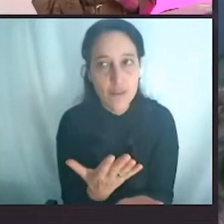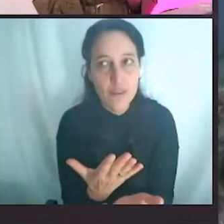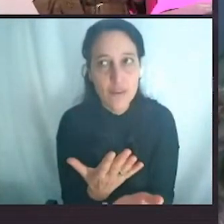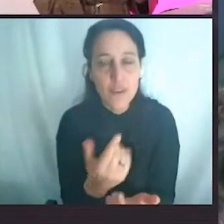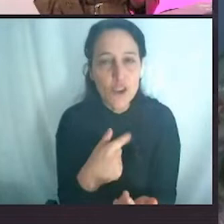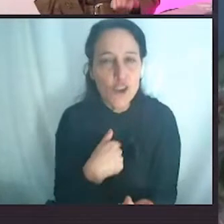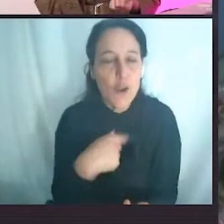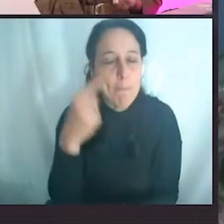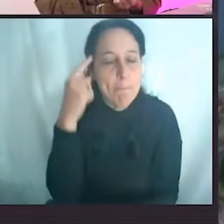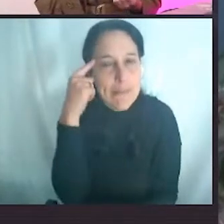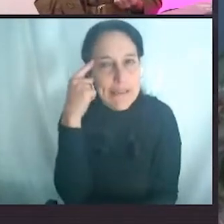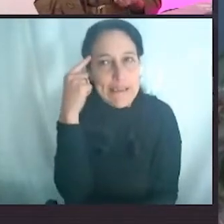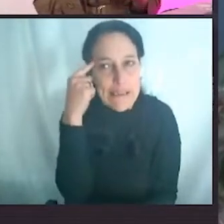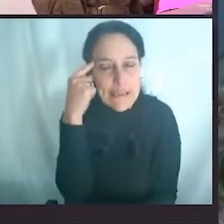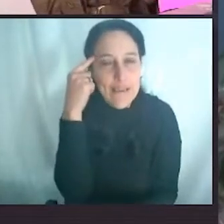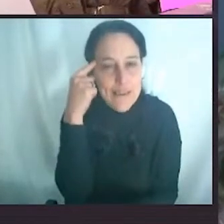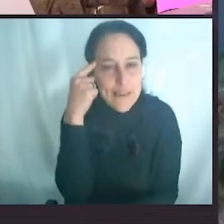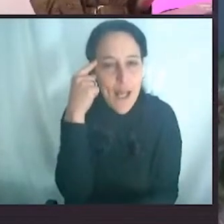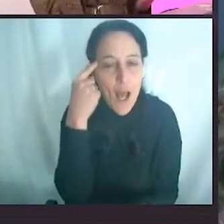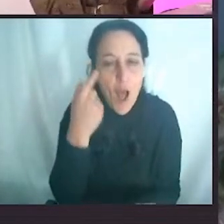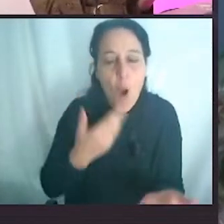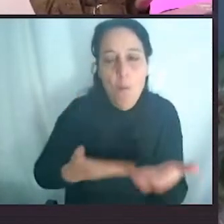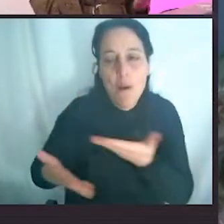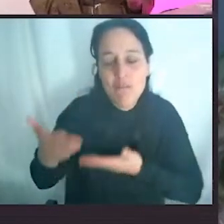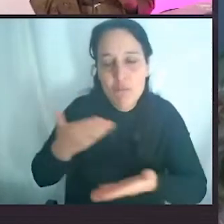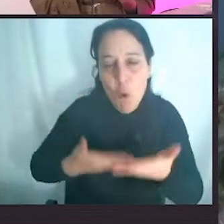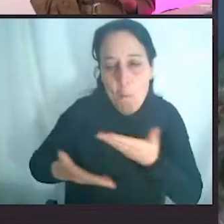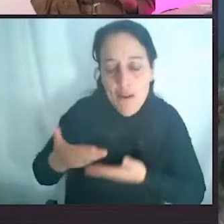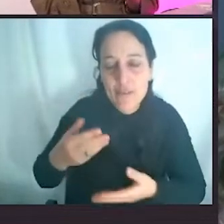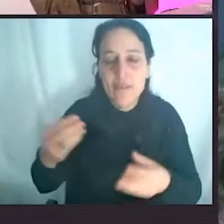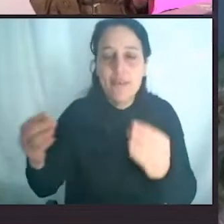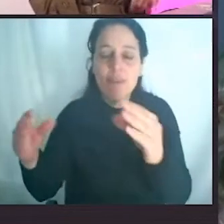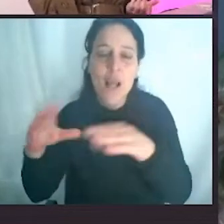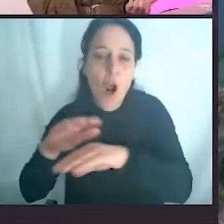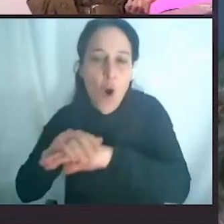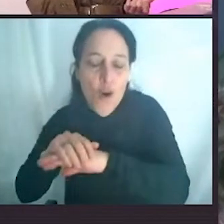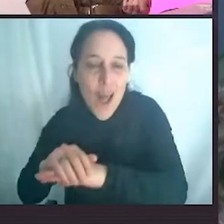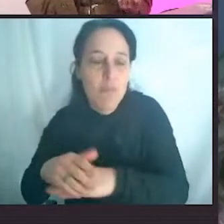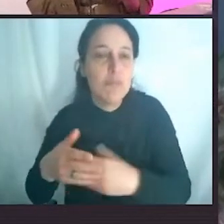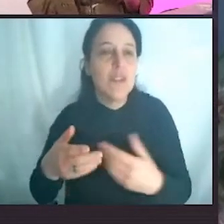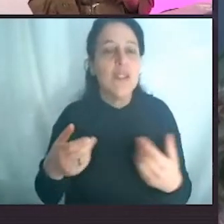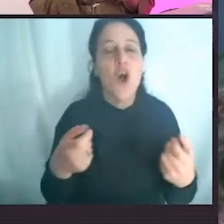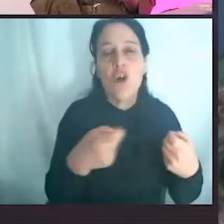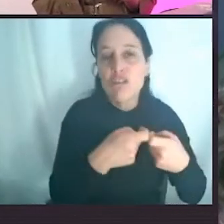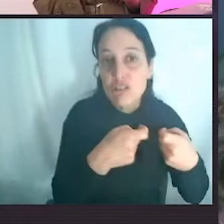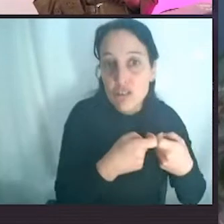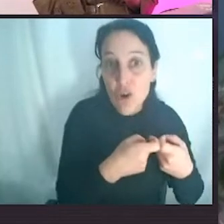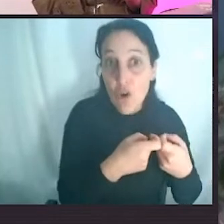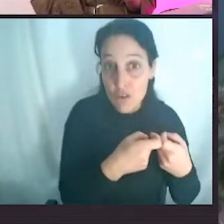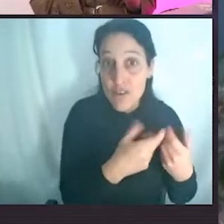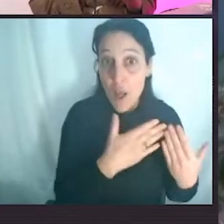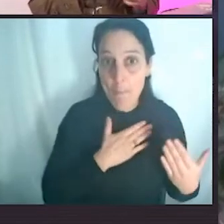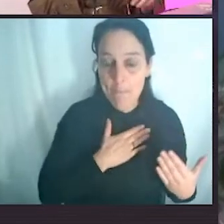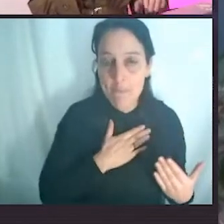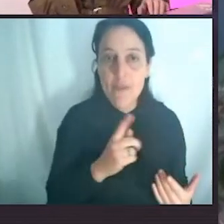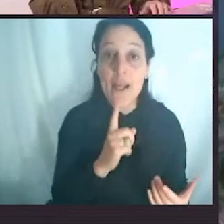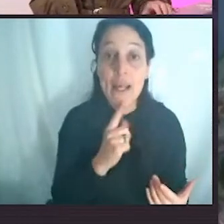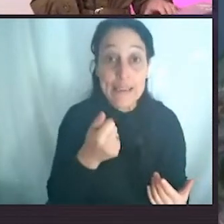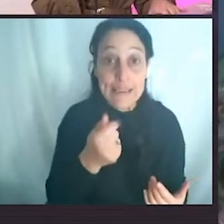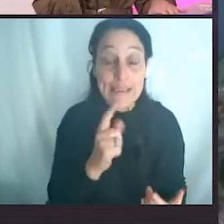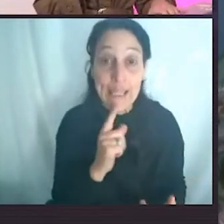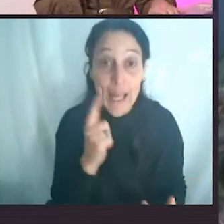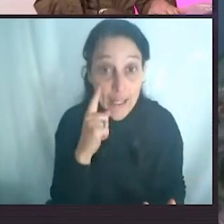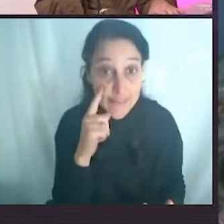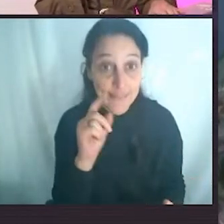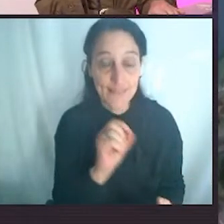así como se metía en mi cabeza, lo compartía con una amiga, que hoy es mi socia, que se llama Tati, con quien nos empezamos a hacer más preguntas sobre el problema del